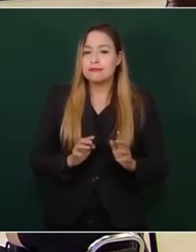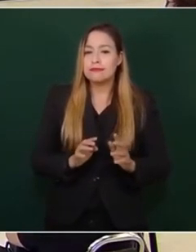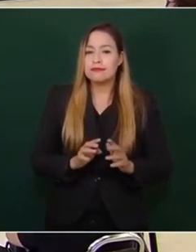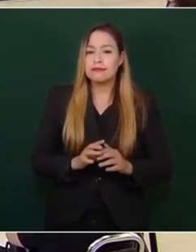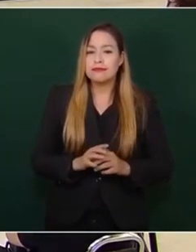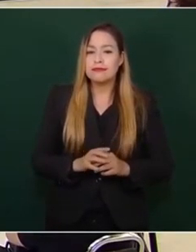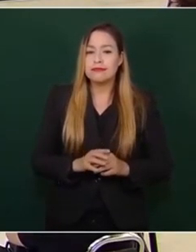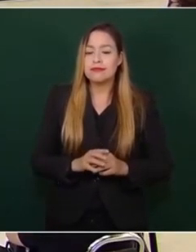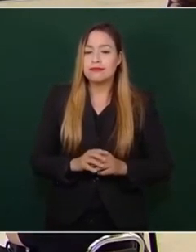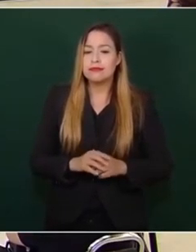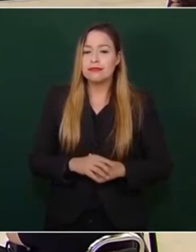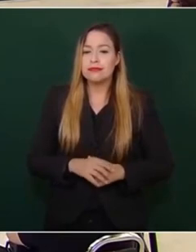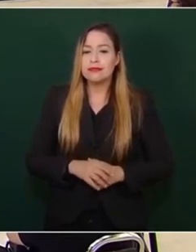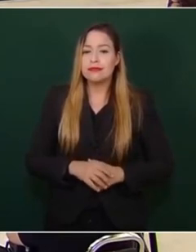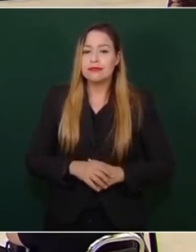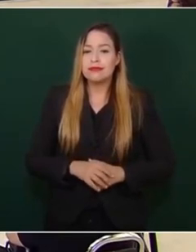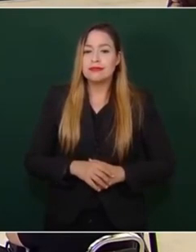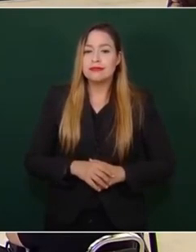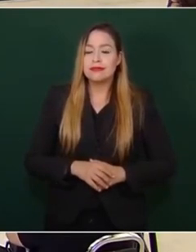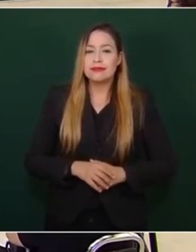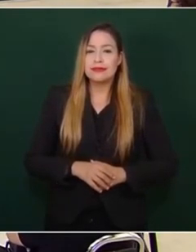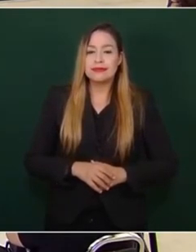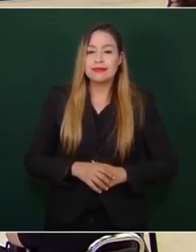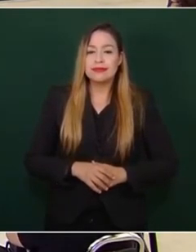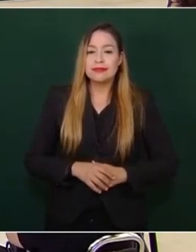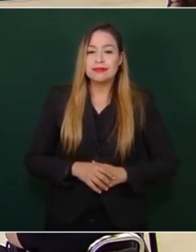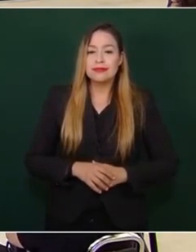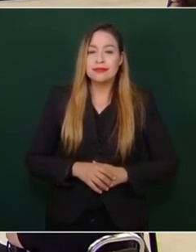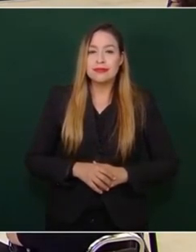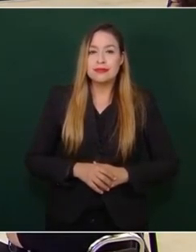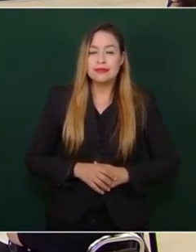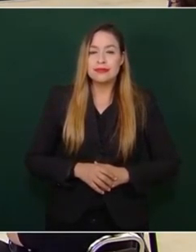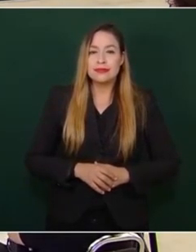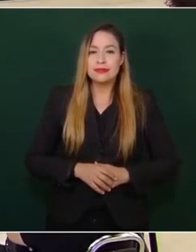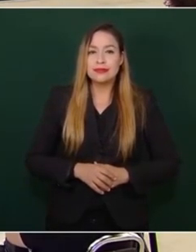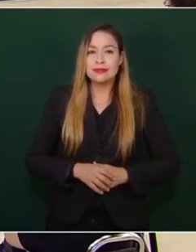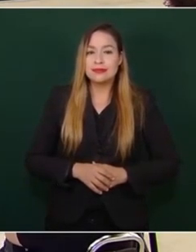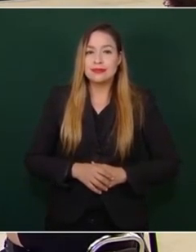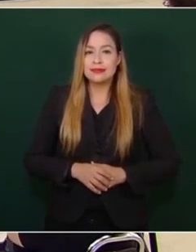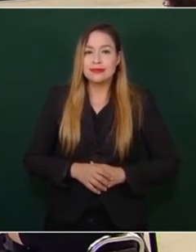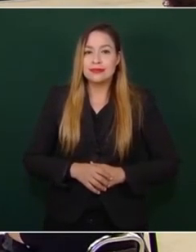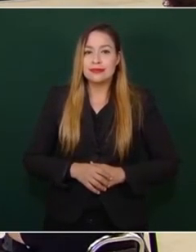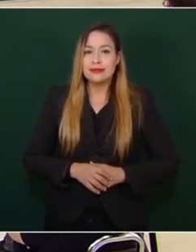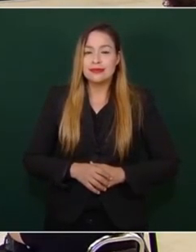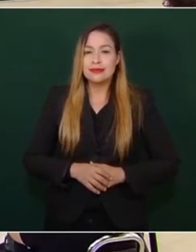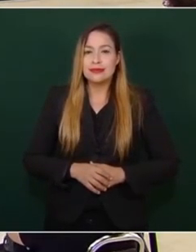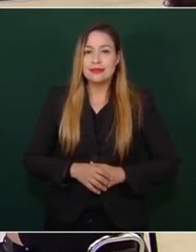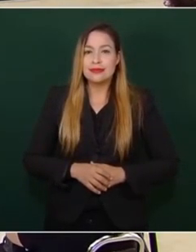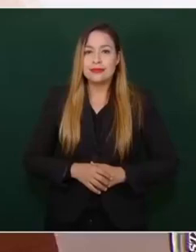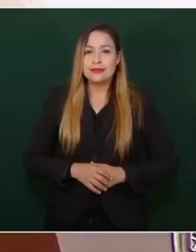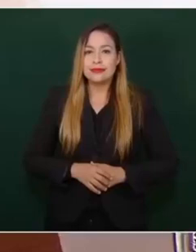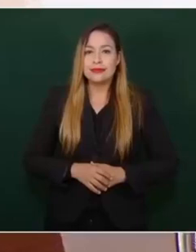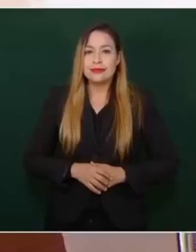ahora lo encuentras. Entonces, pone a